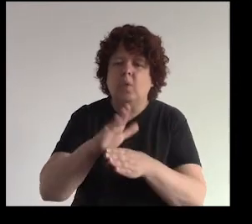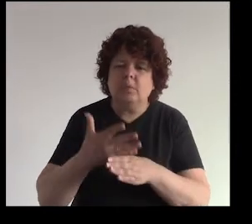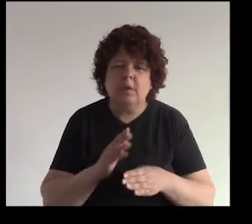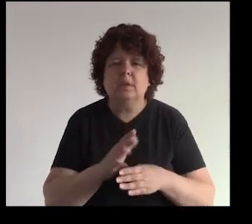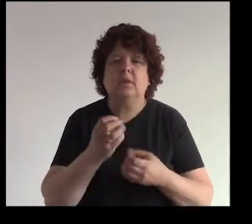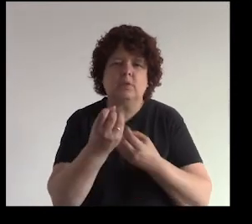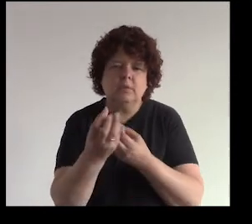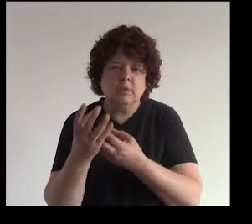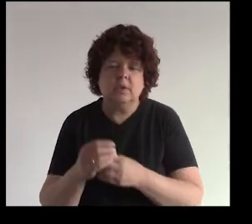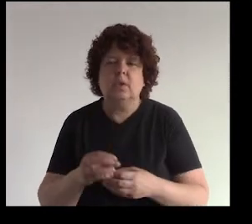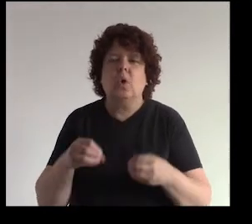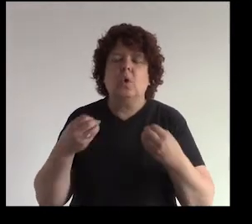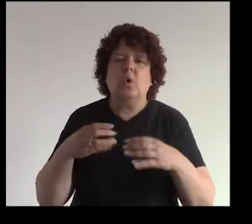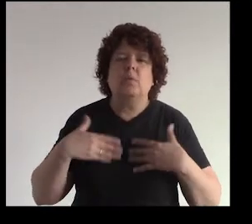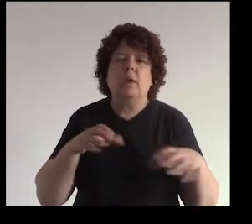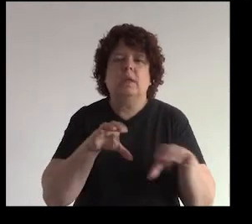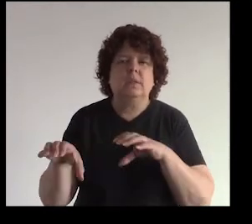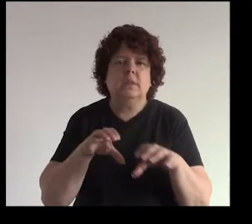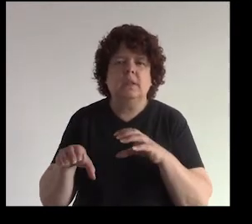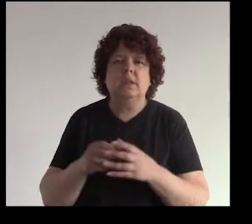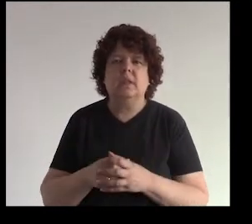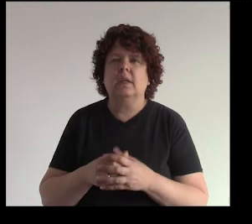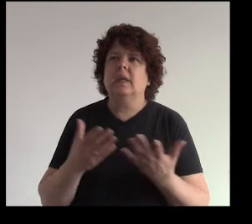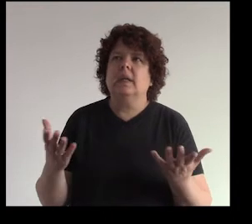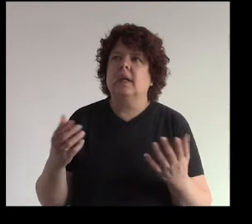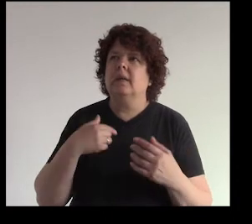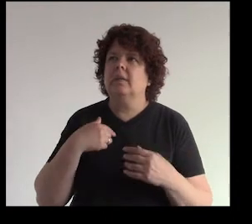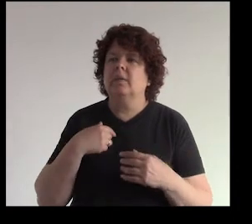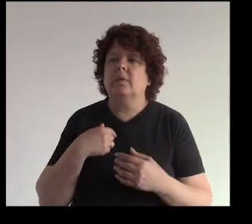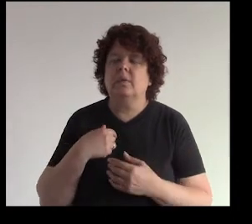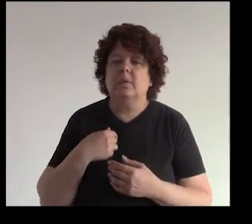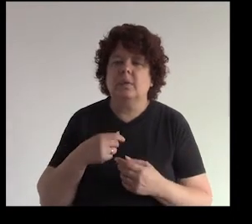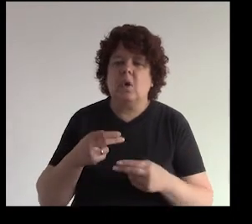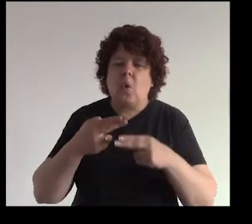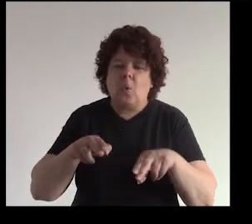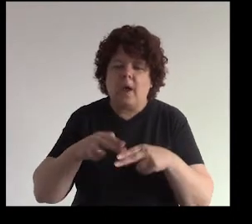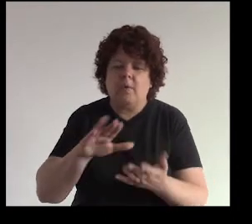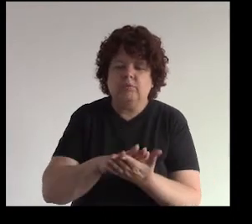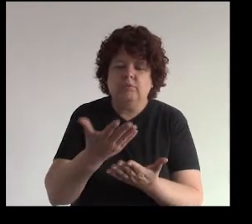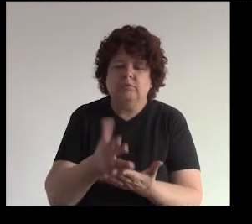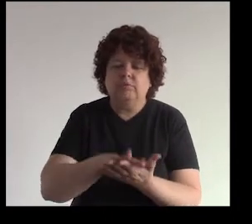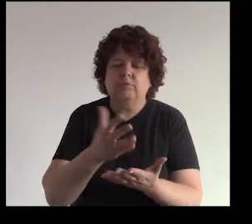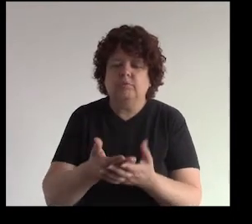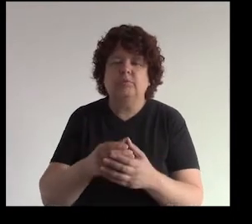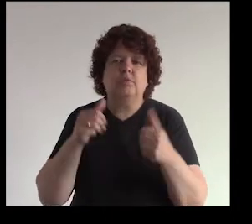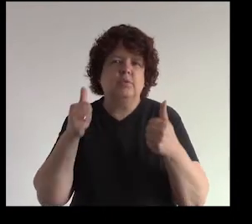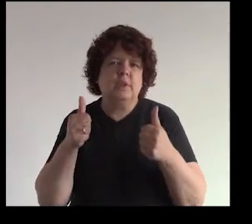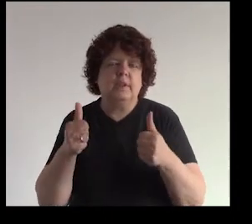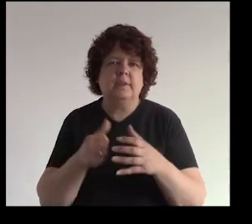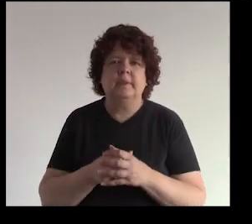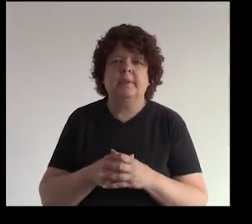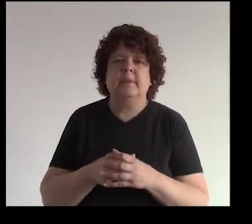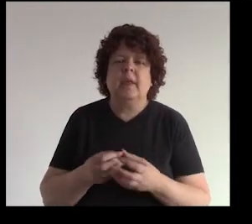dile cómo puedes hacer este no sé que tu tortilla de espinaca no se